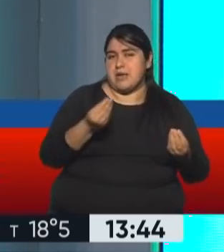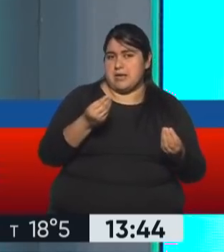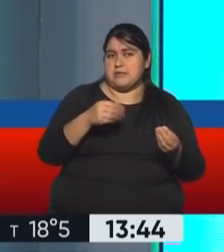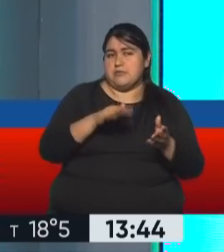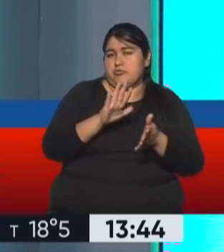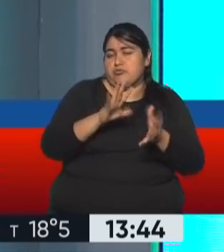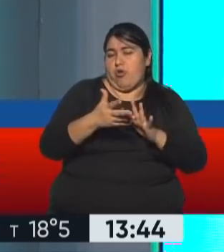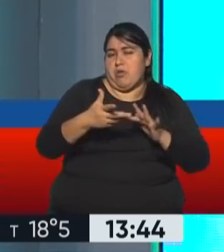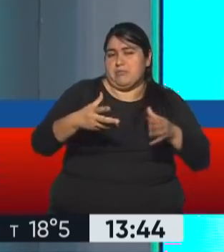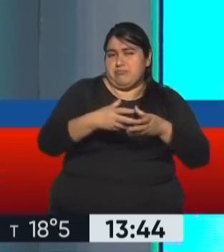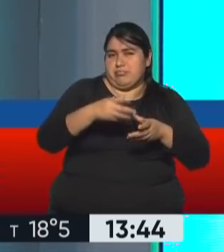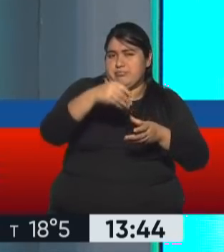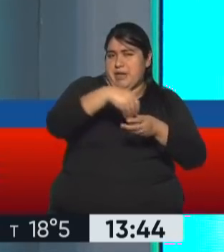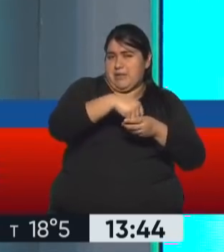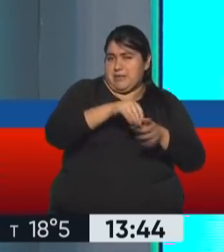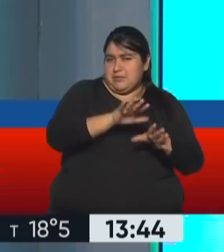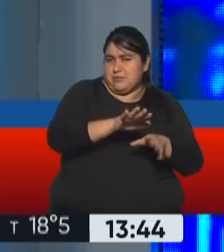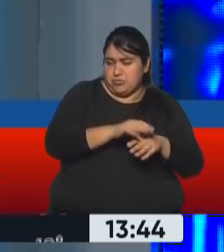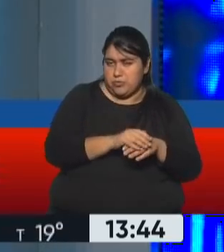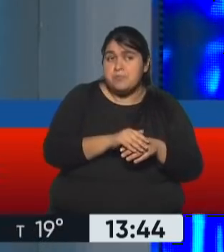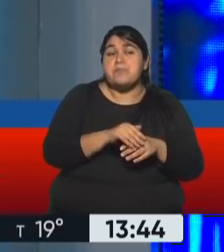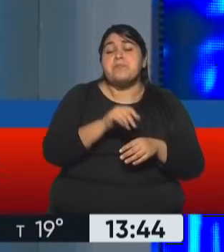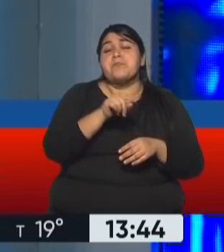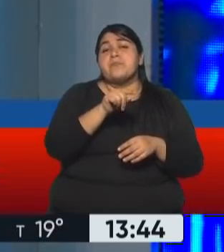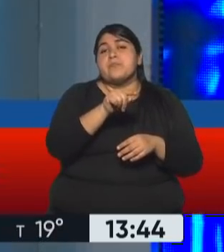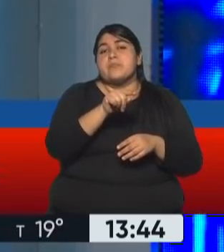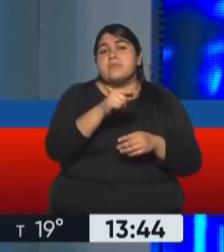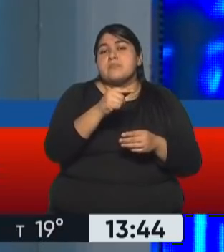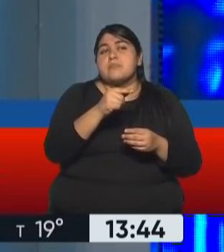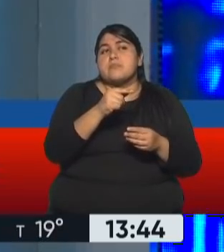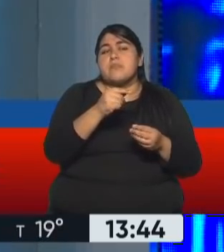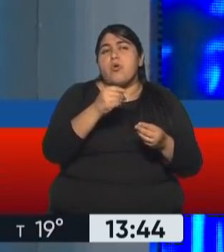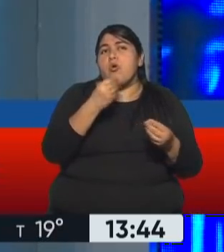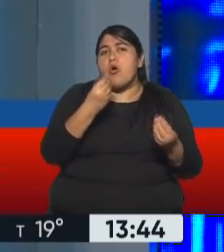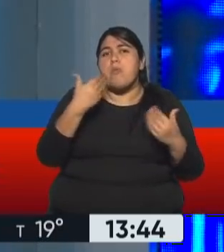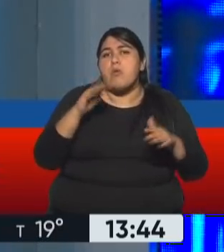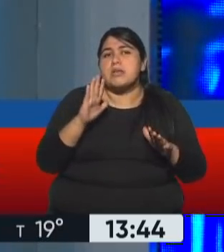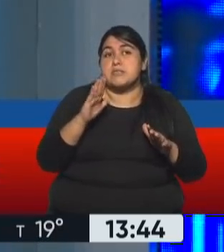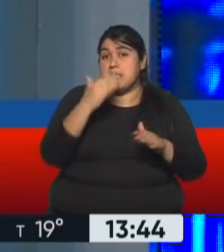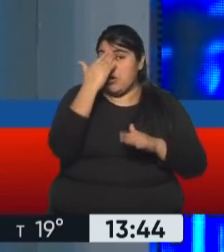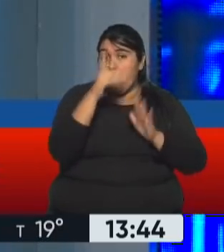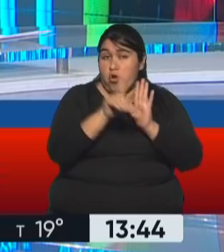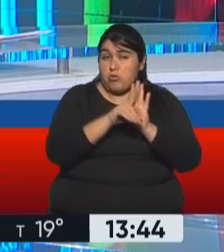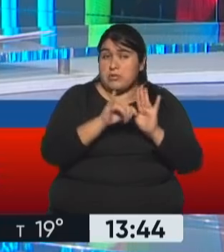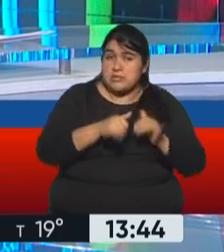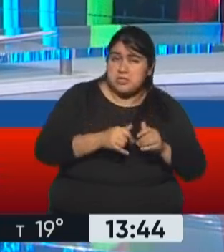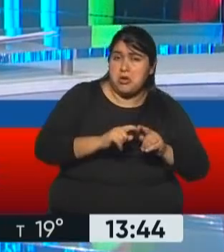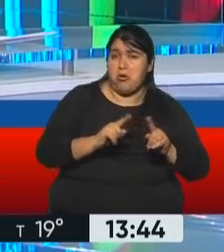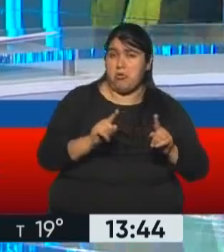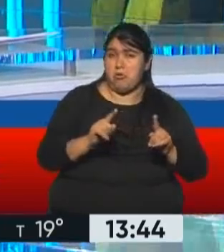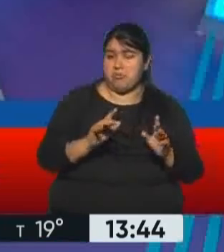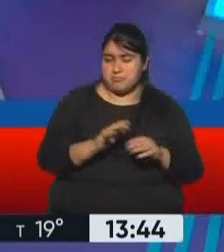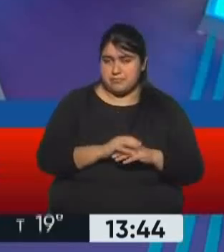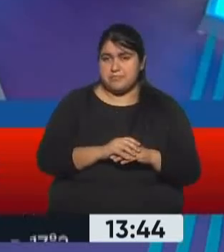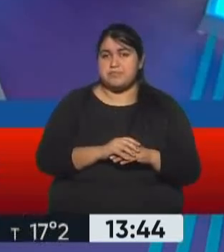dirigenciales, sobre todo limenias, acerca de qué concretamente, en qué se va a traducir una posible reforma de la Constitución en el caso de avanzar con esto.